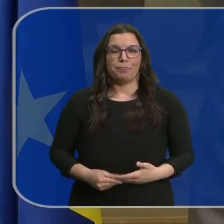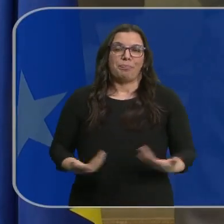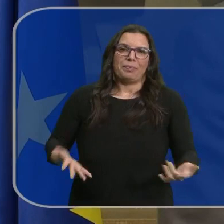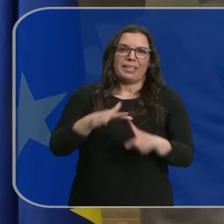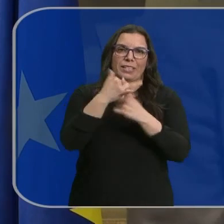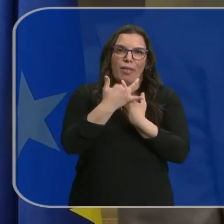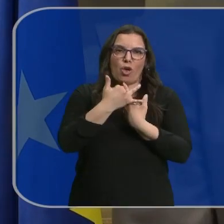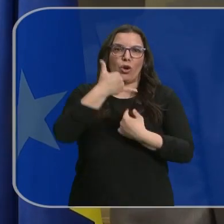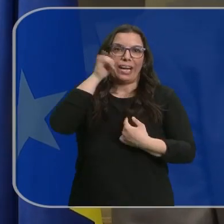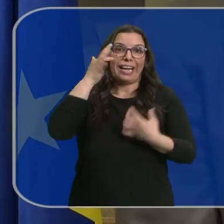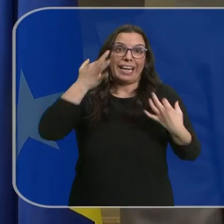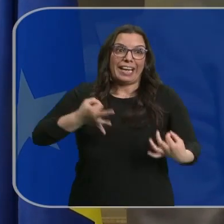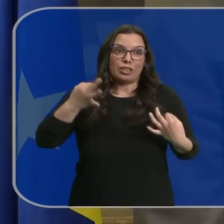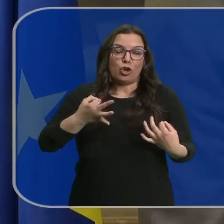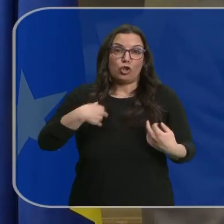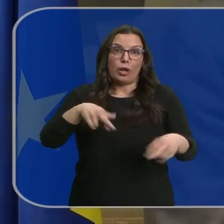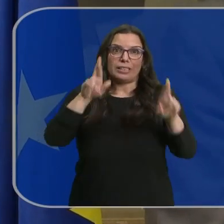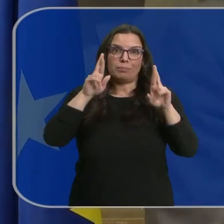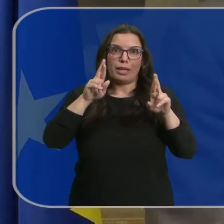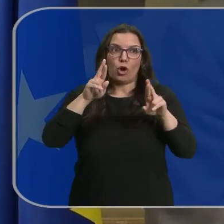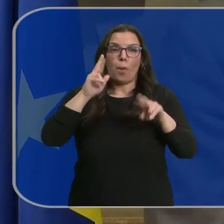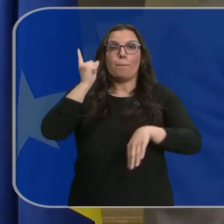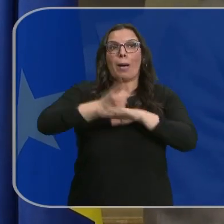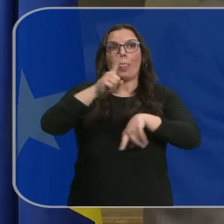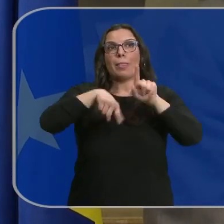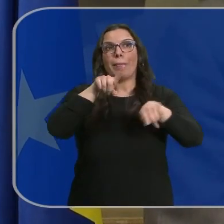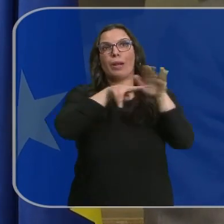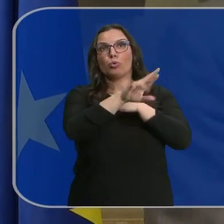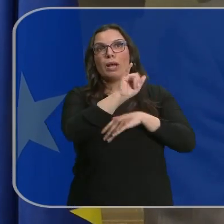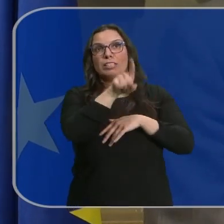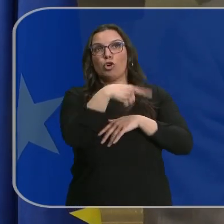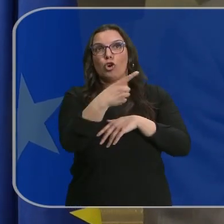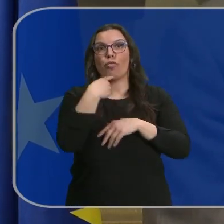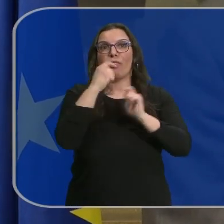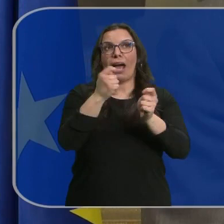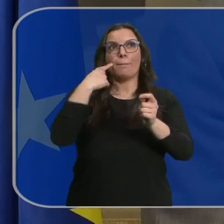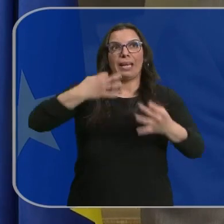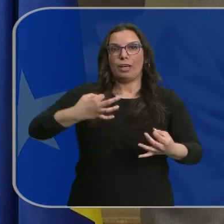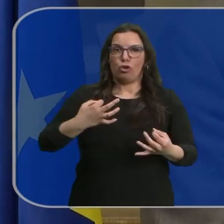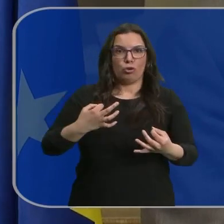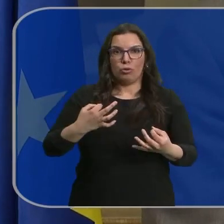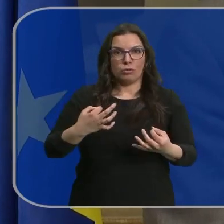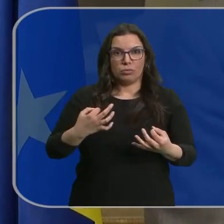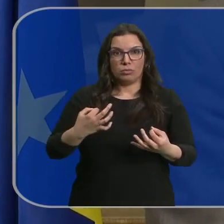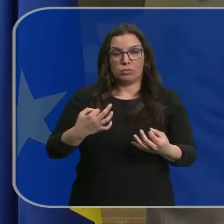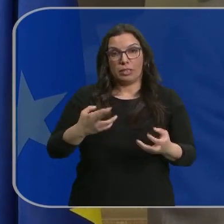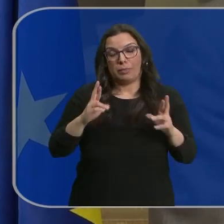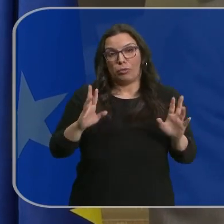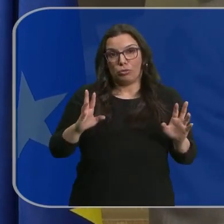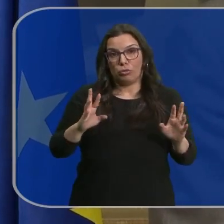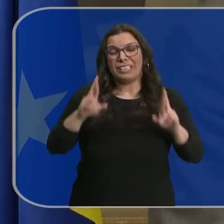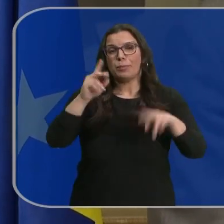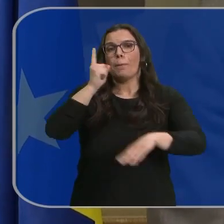Las situaciones de riesgo espero que no estén marcadas por la disponibilidad de medios que tiene la Junta de Castilla y León en estos momentos y sí